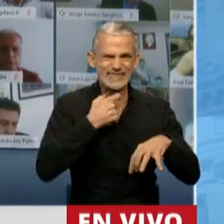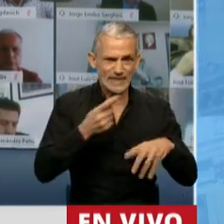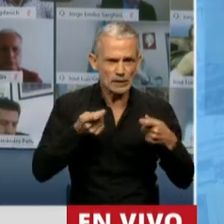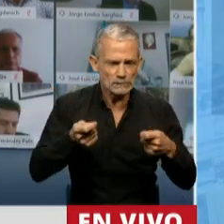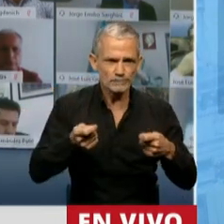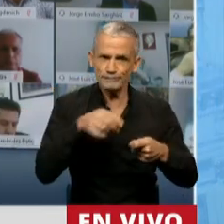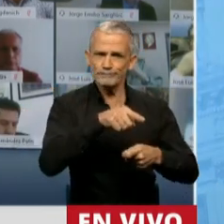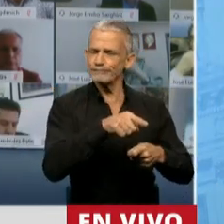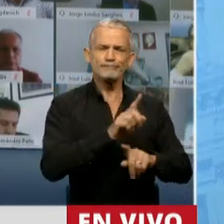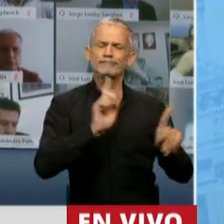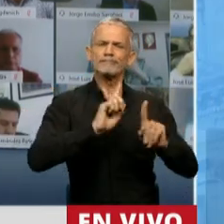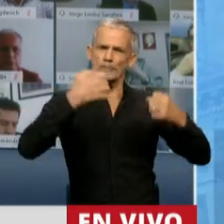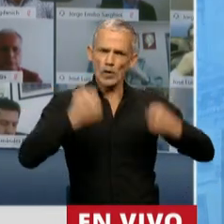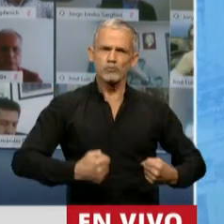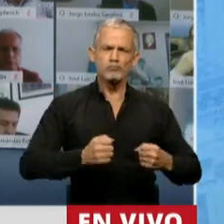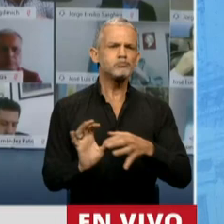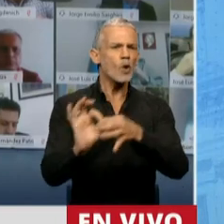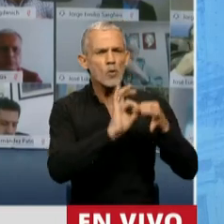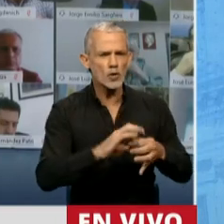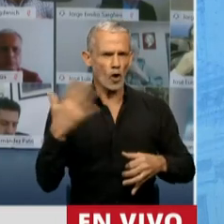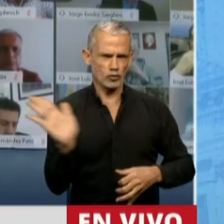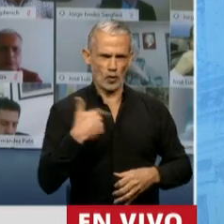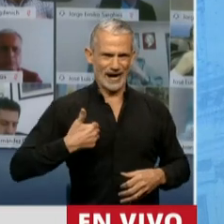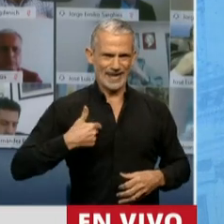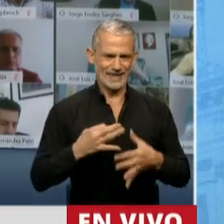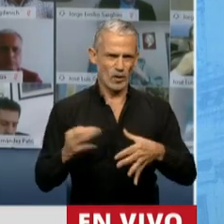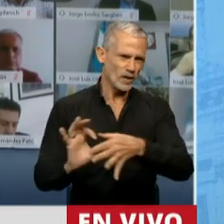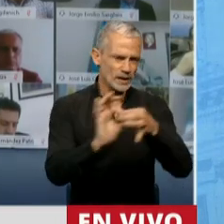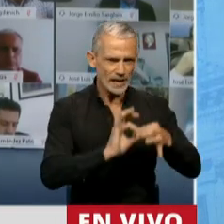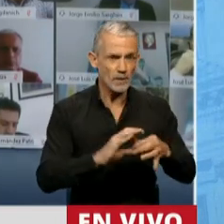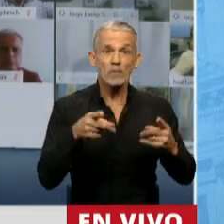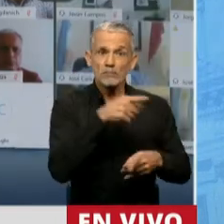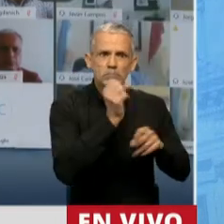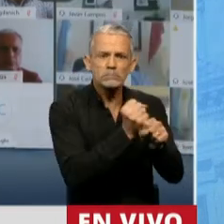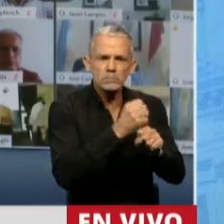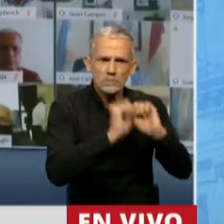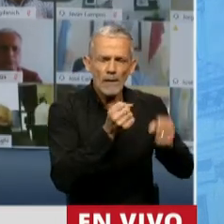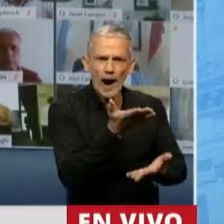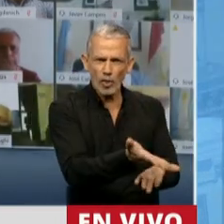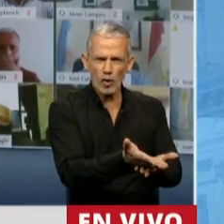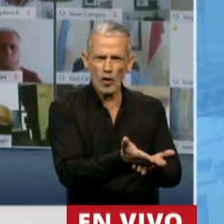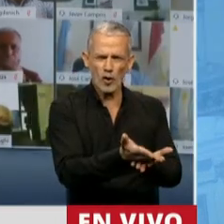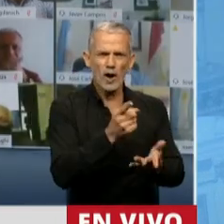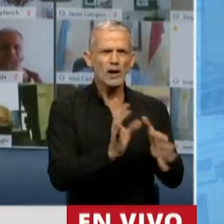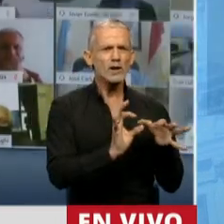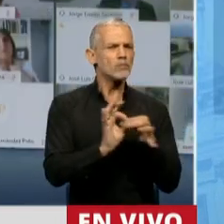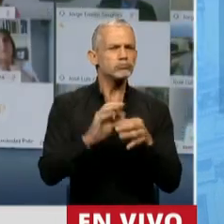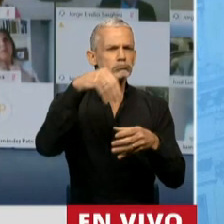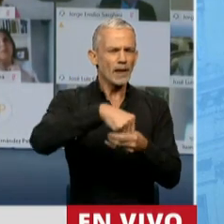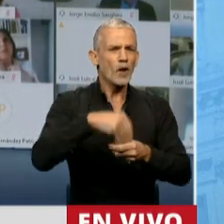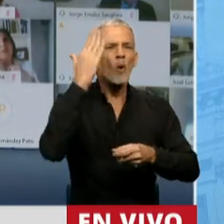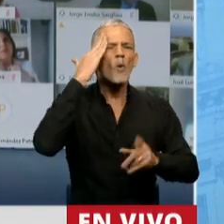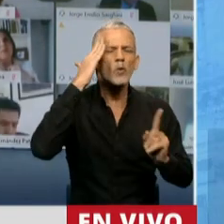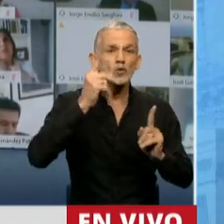enarboló firmemente la Unión Nacional. Porque fue trabajador, se alineó con la